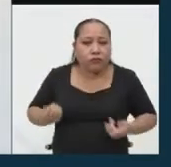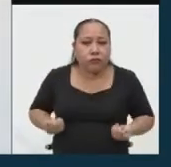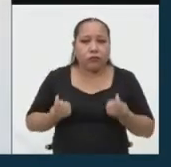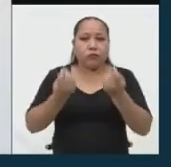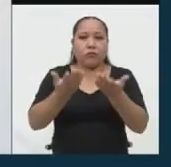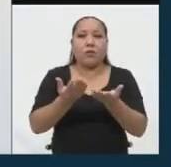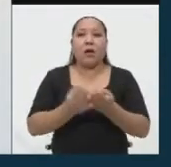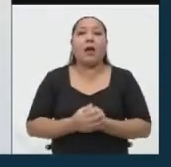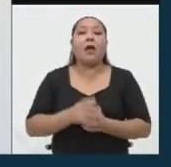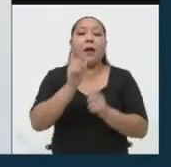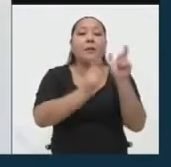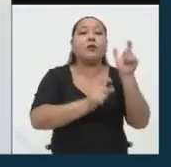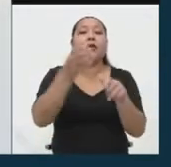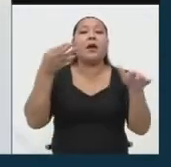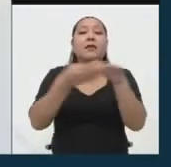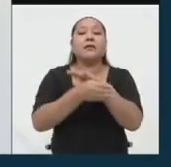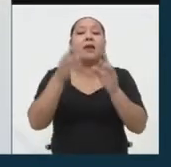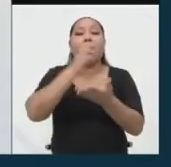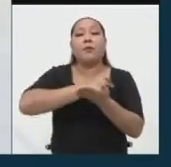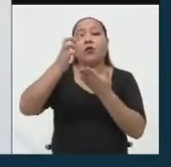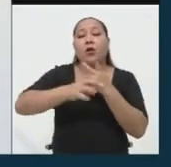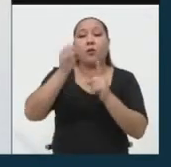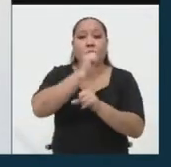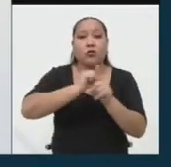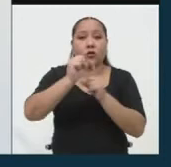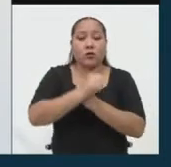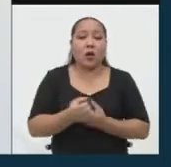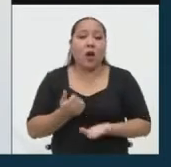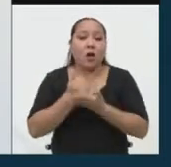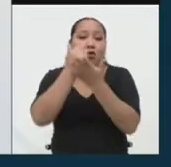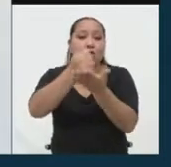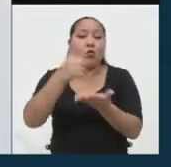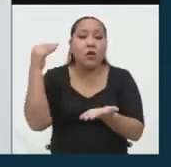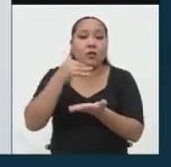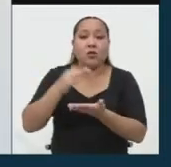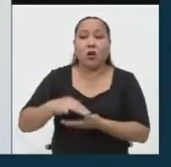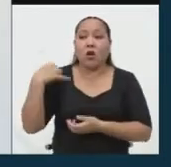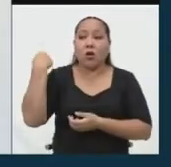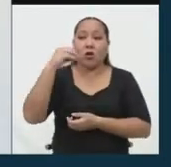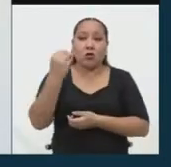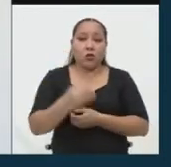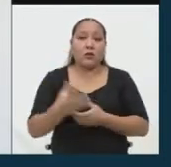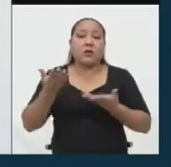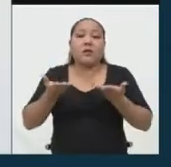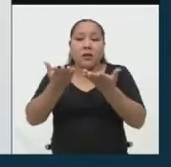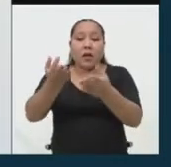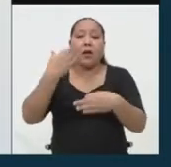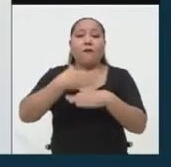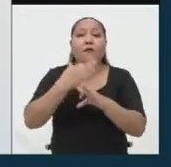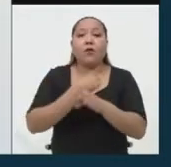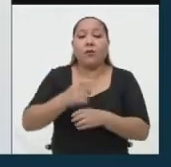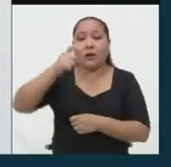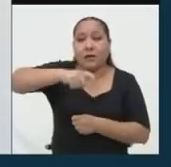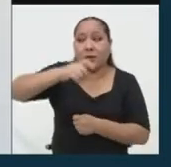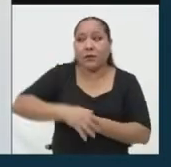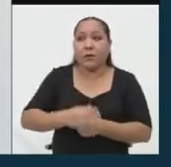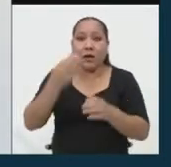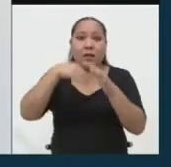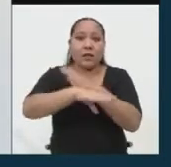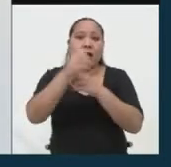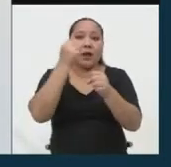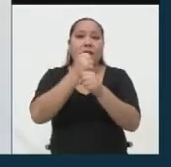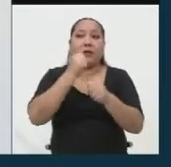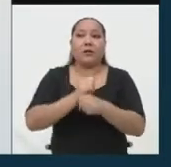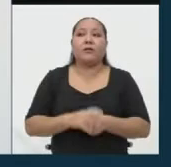accedan a programas sociales, a beneficios de estudio, que los jóvenes tengan herramientas necesarias para ingresar al campo